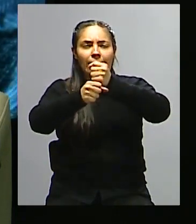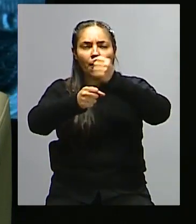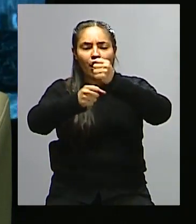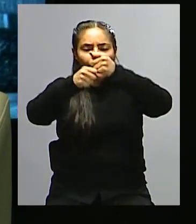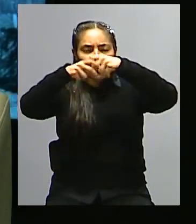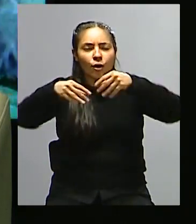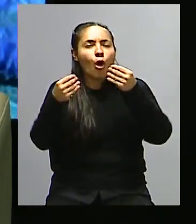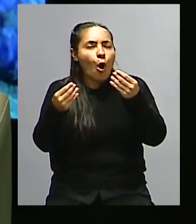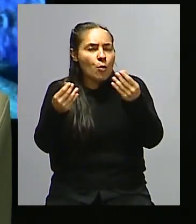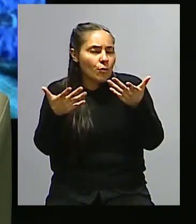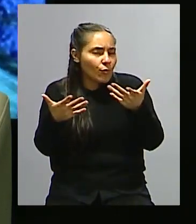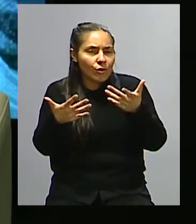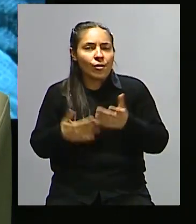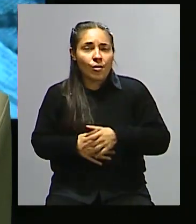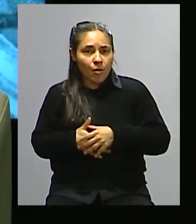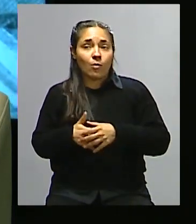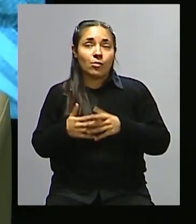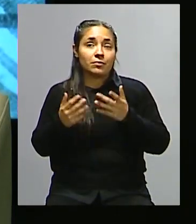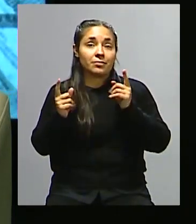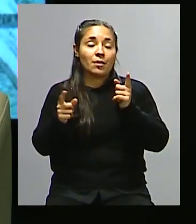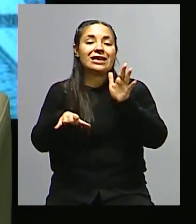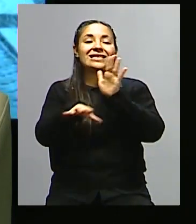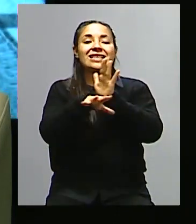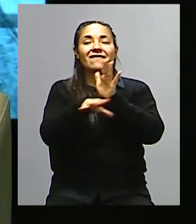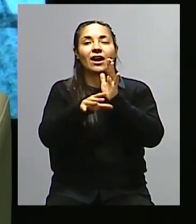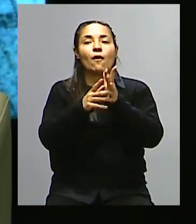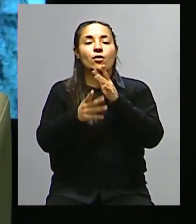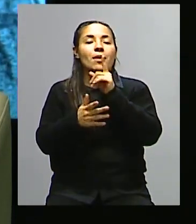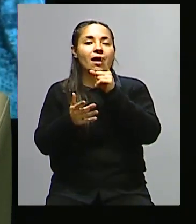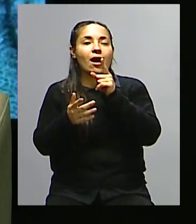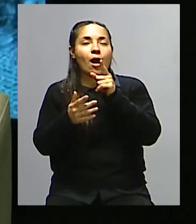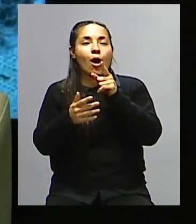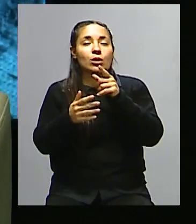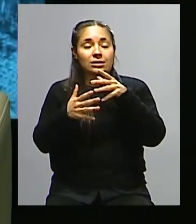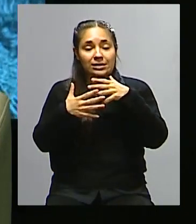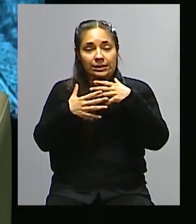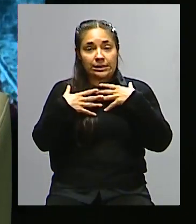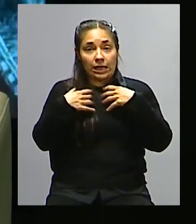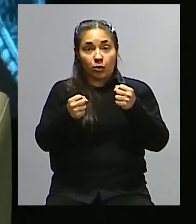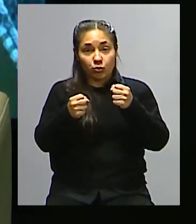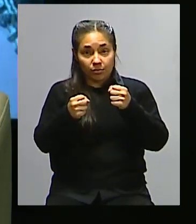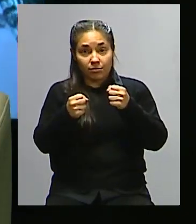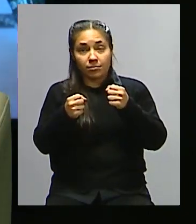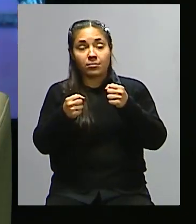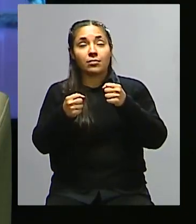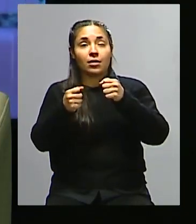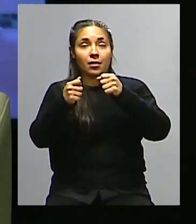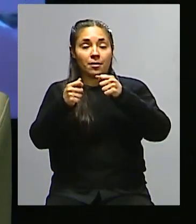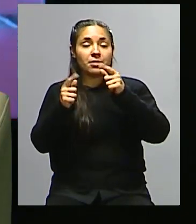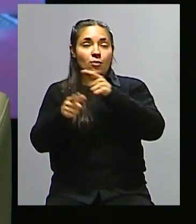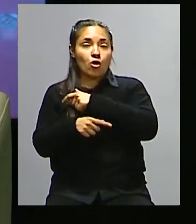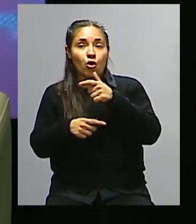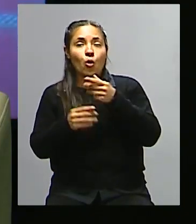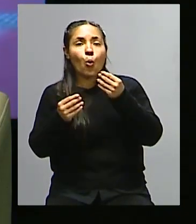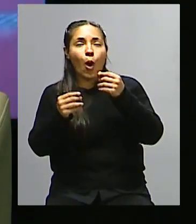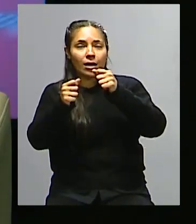digamos, hay todo lo que tiene que ver con una definición de la política a donde va el sistema sanitario. Luego tenemos cuál es el estado general de